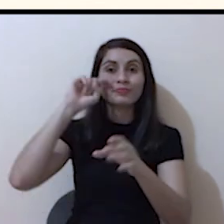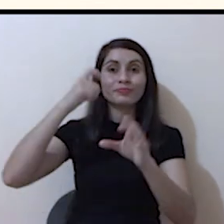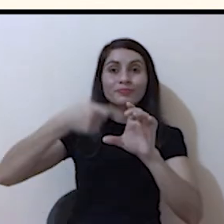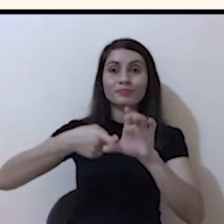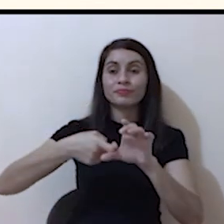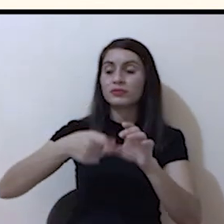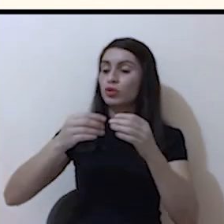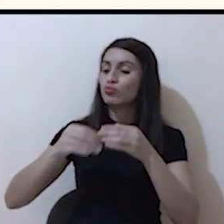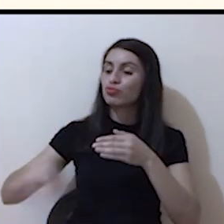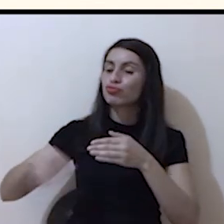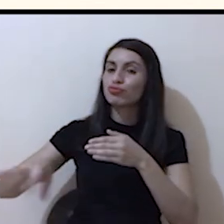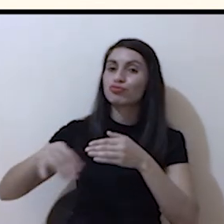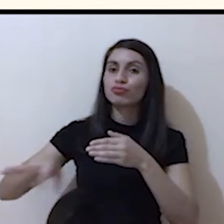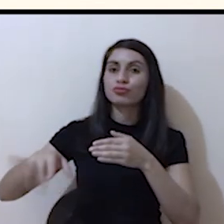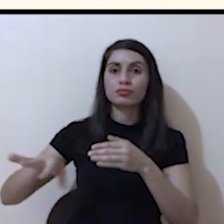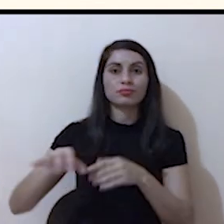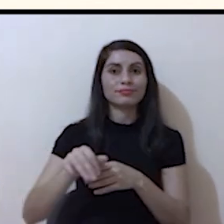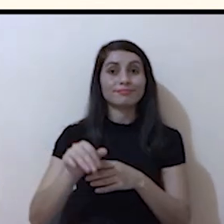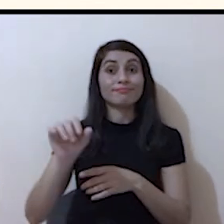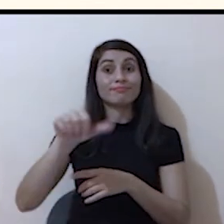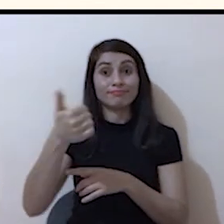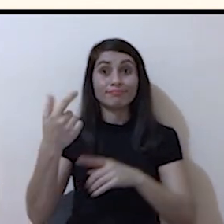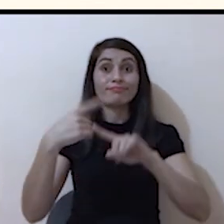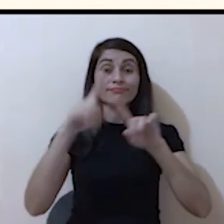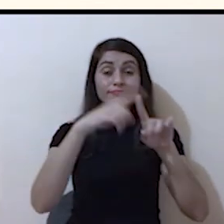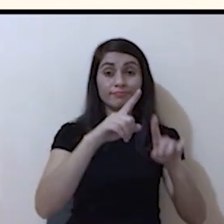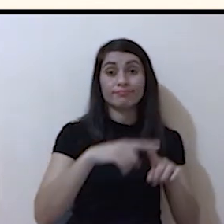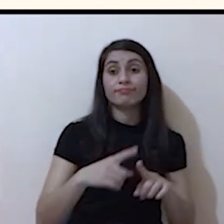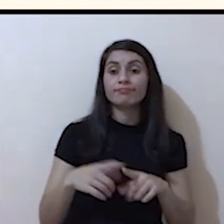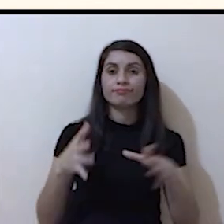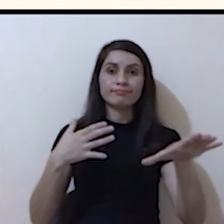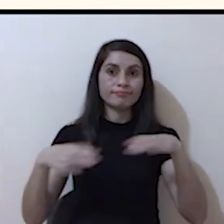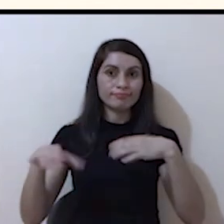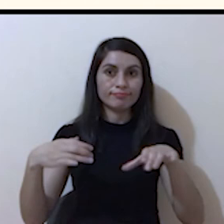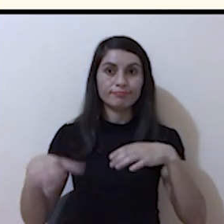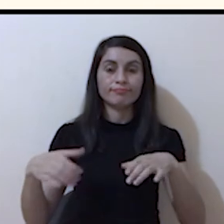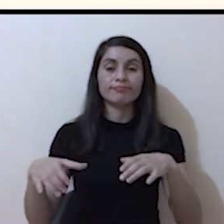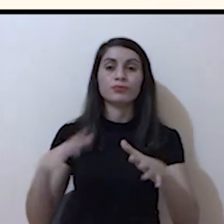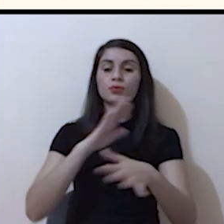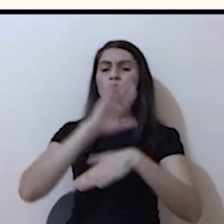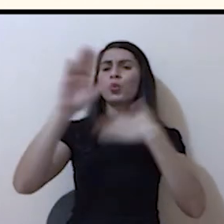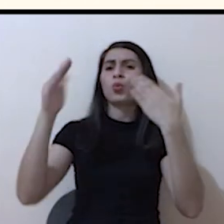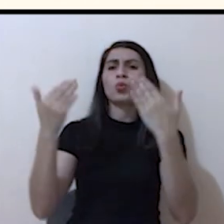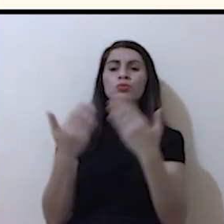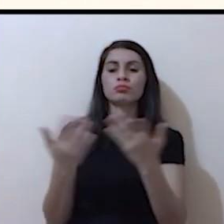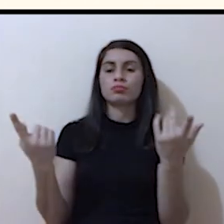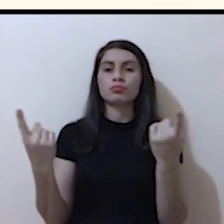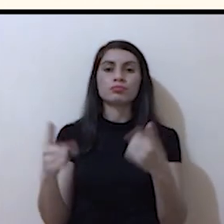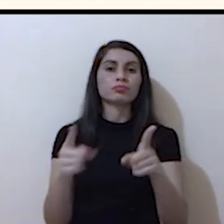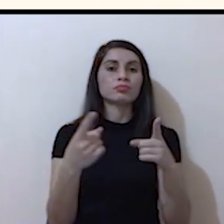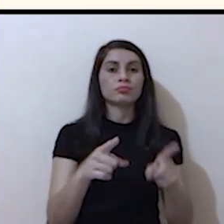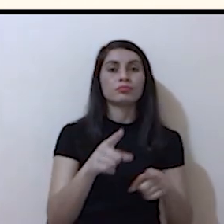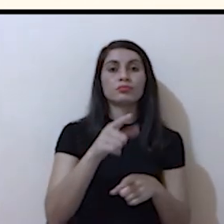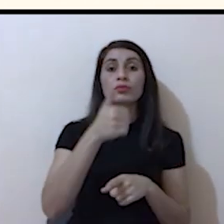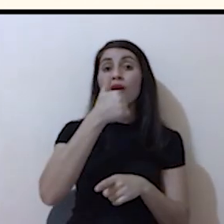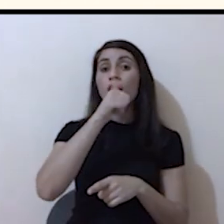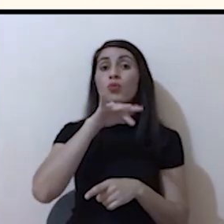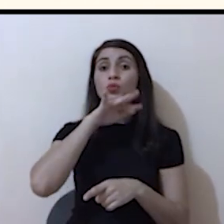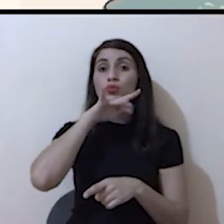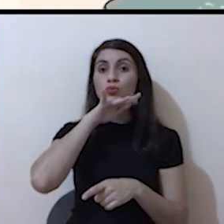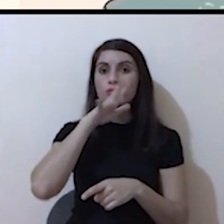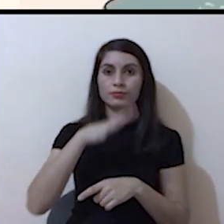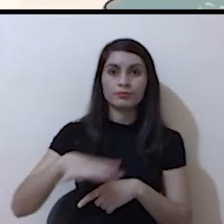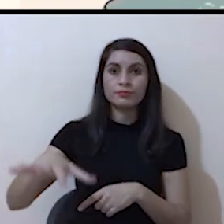combustible, entre otras actividades. Todas estas son causas de la contaminación